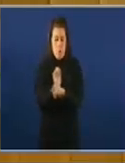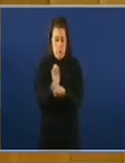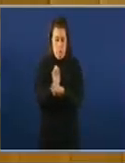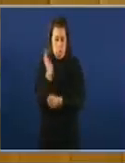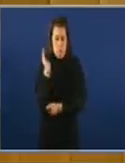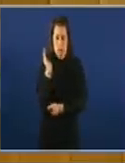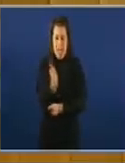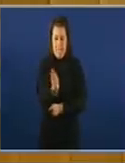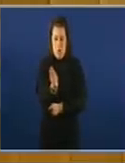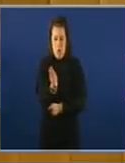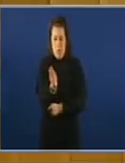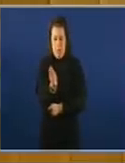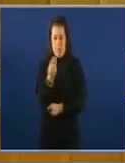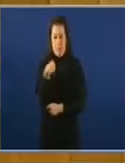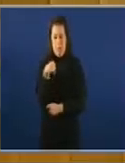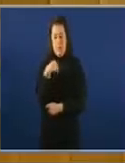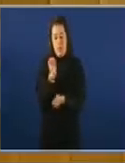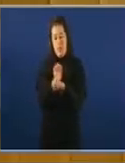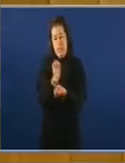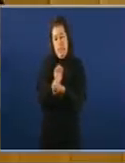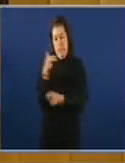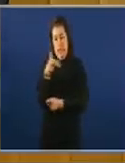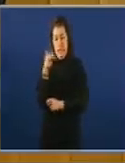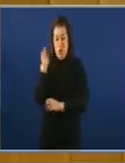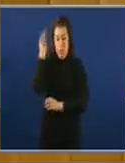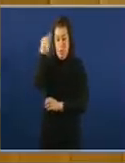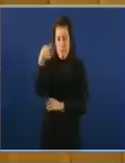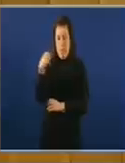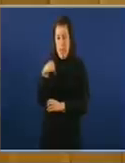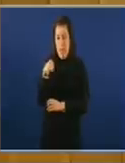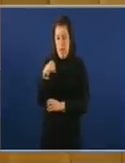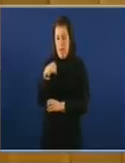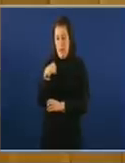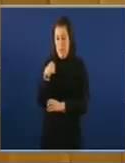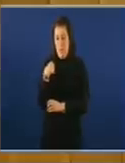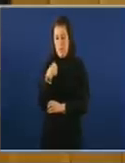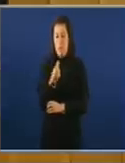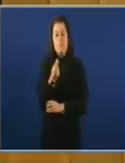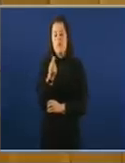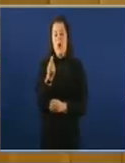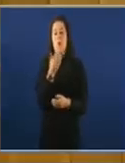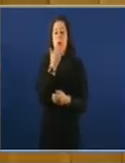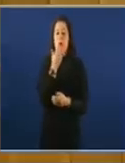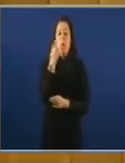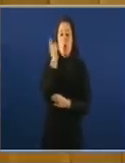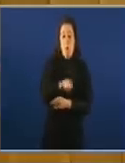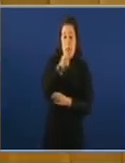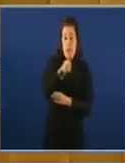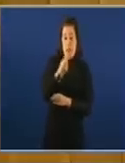un delito coñecido no delito román que ha notado infamia que os censores ou magistrados facían cando unha persona